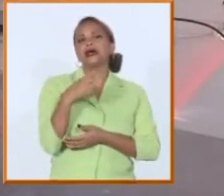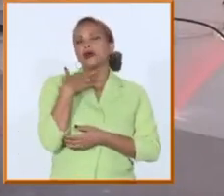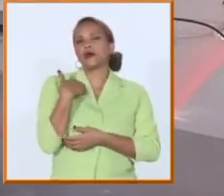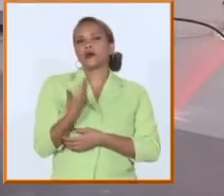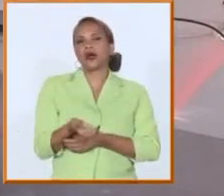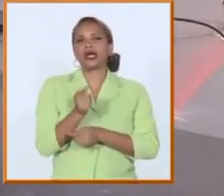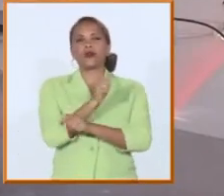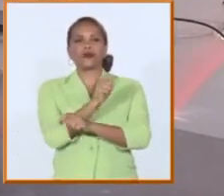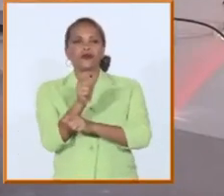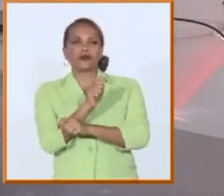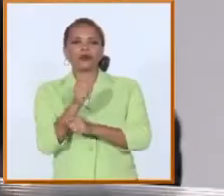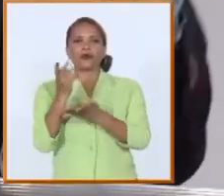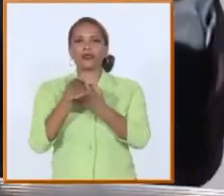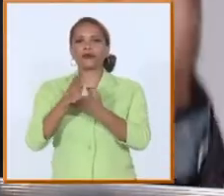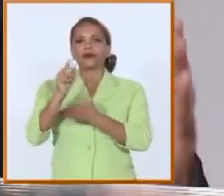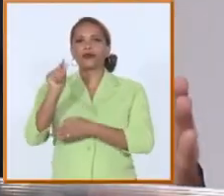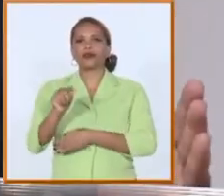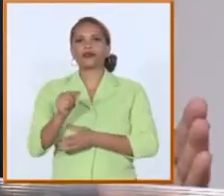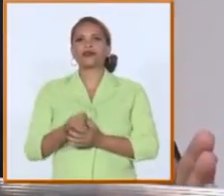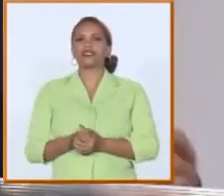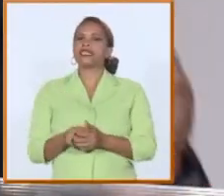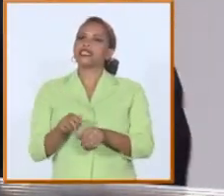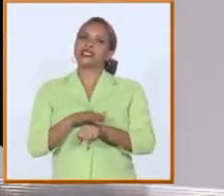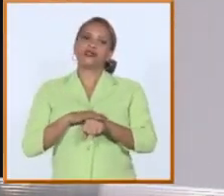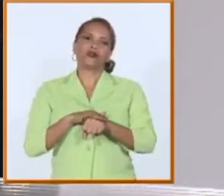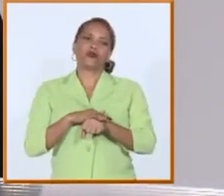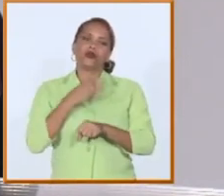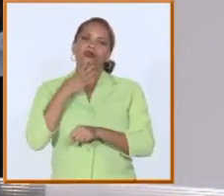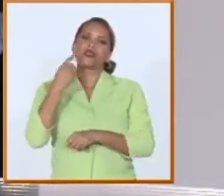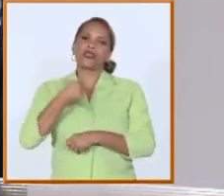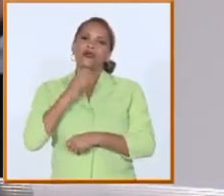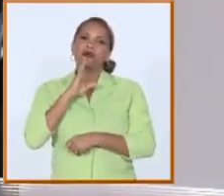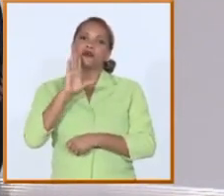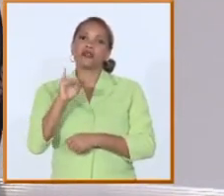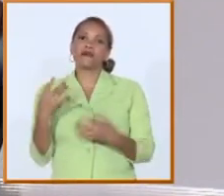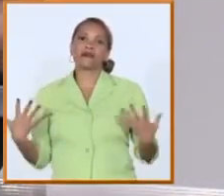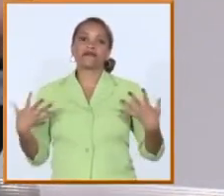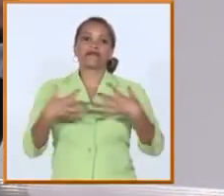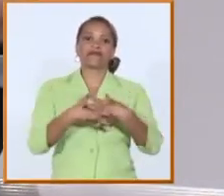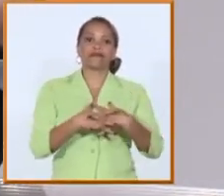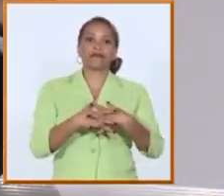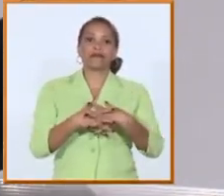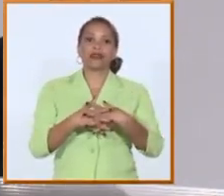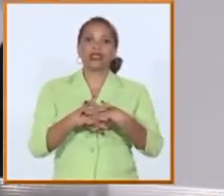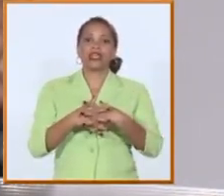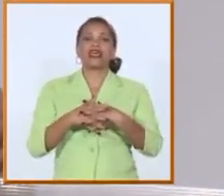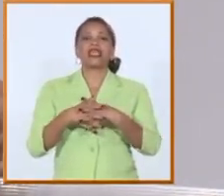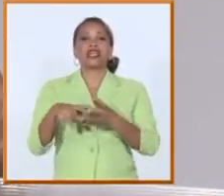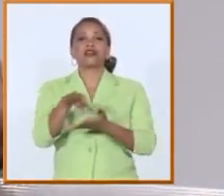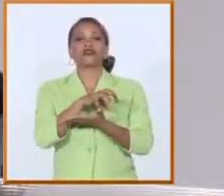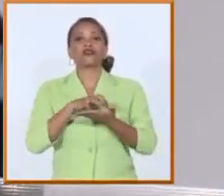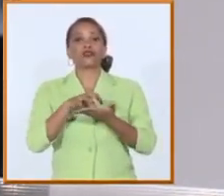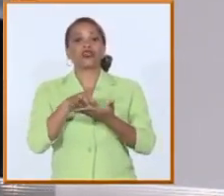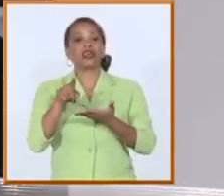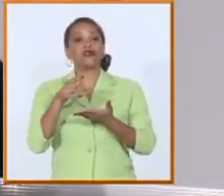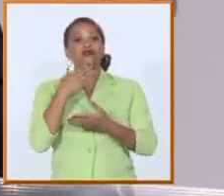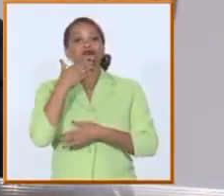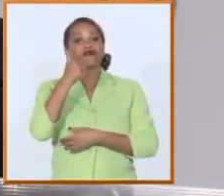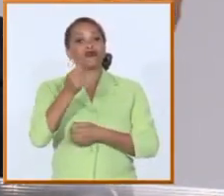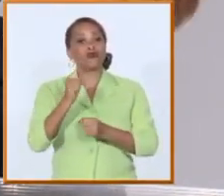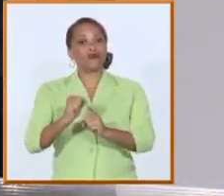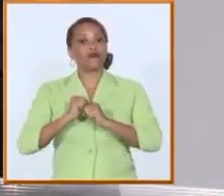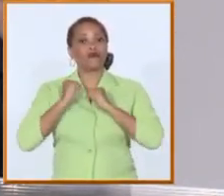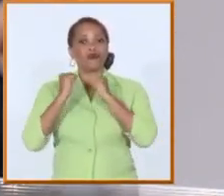profesores sus estudiantes discúlpame no puedo dejar de mencionar que esa vinculación universitaria a sociedad ha tenido una palanca muy